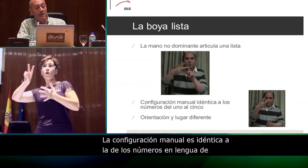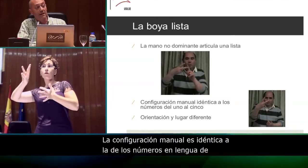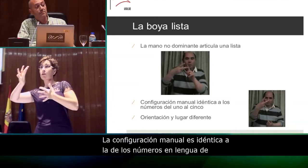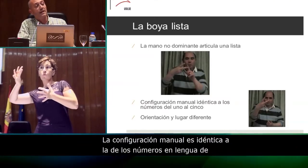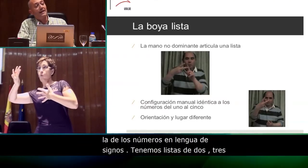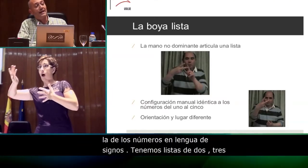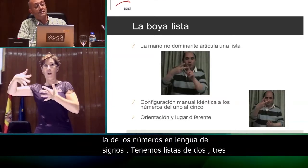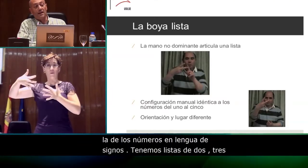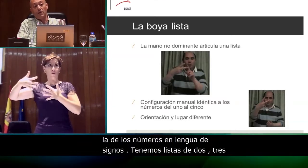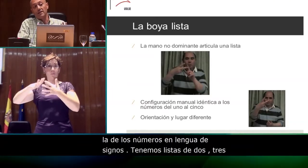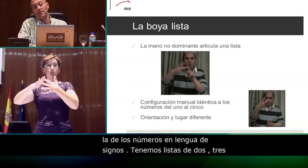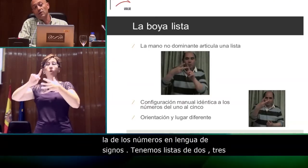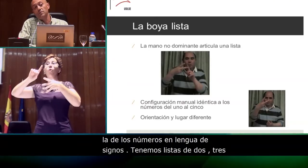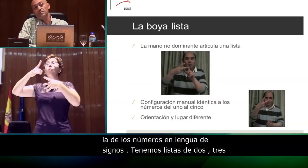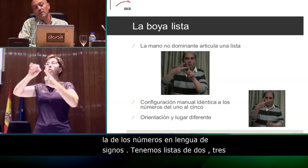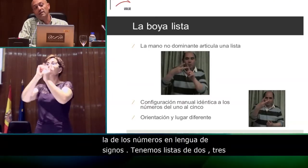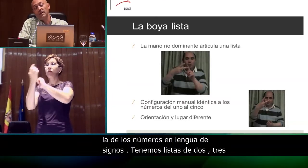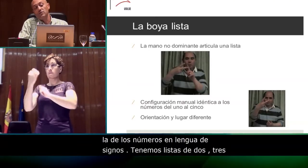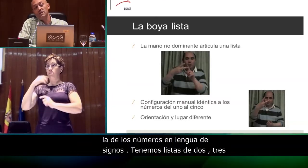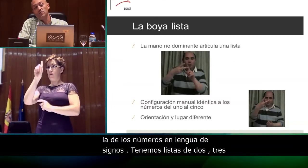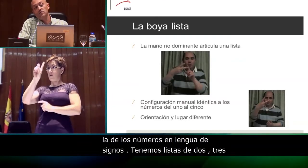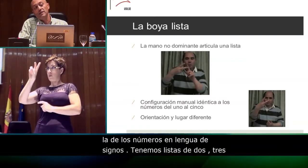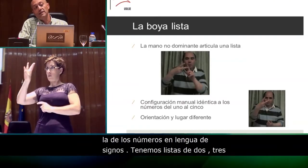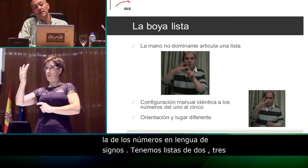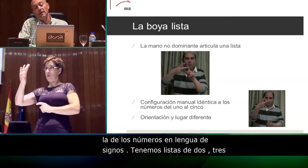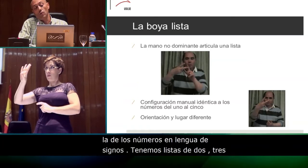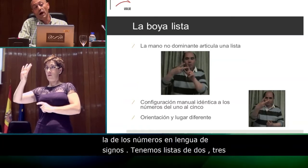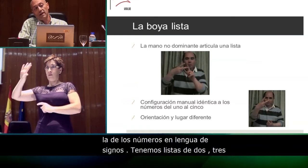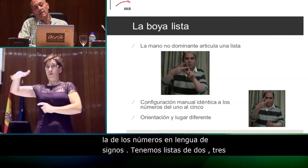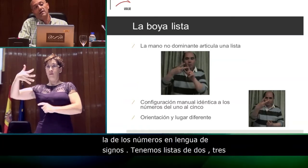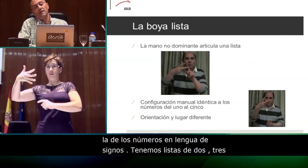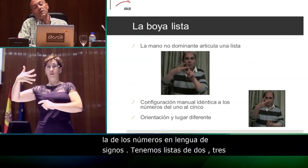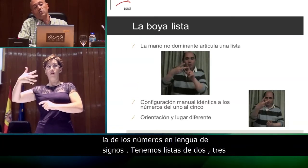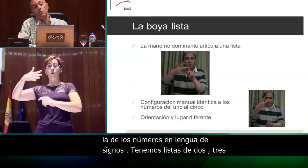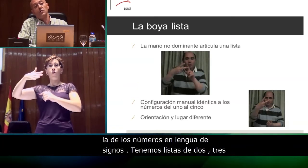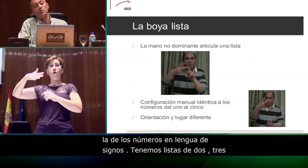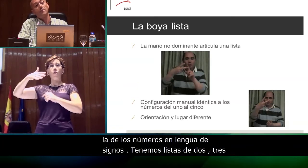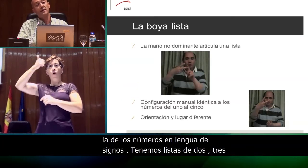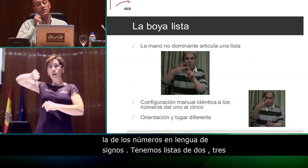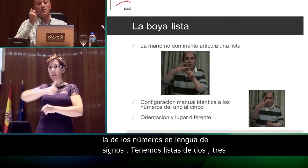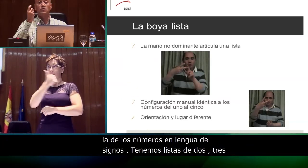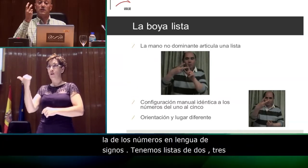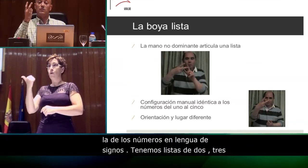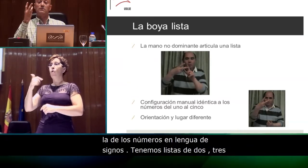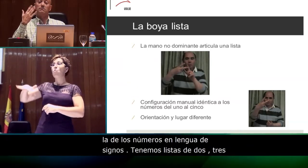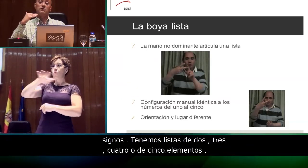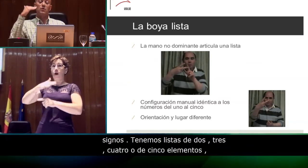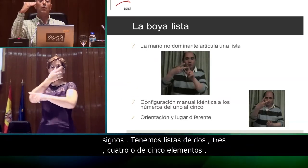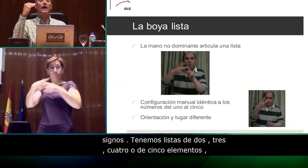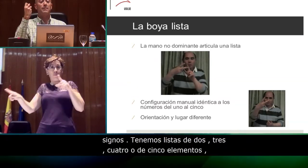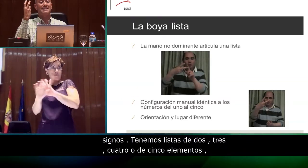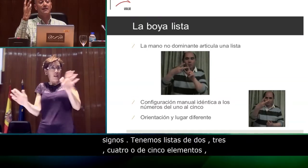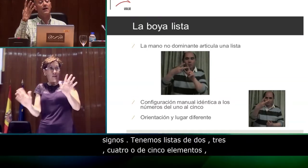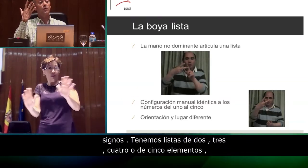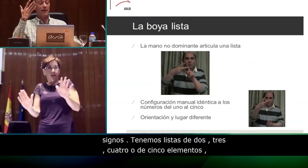cambia es la orientación de los dedos y el lugar. Los números normalmente los hacemos en un